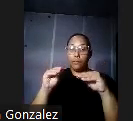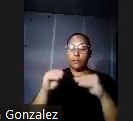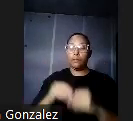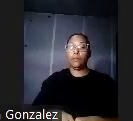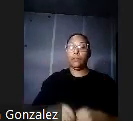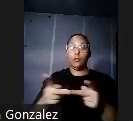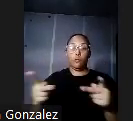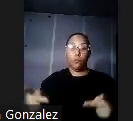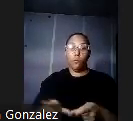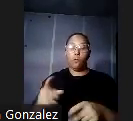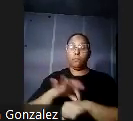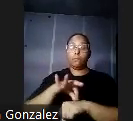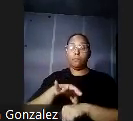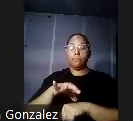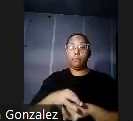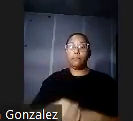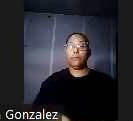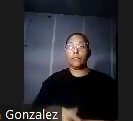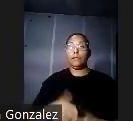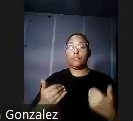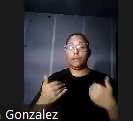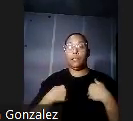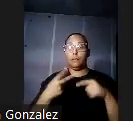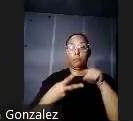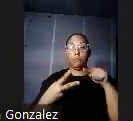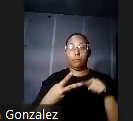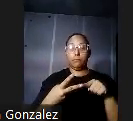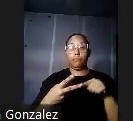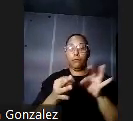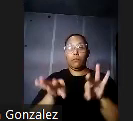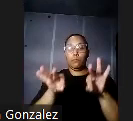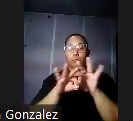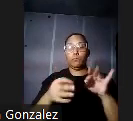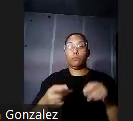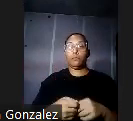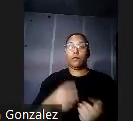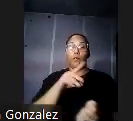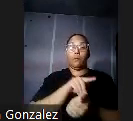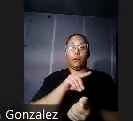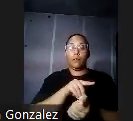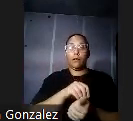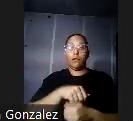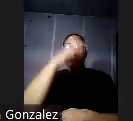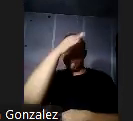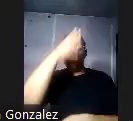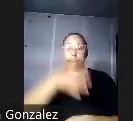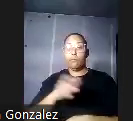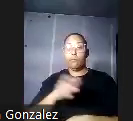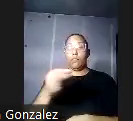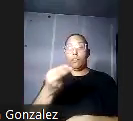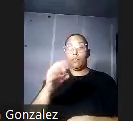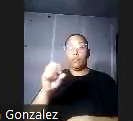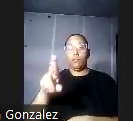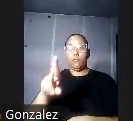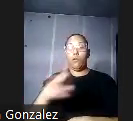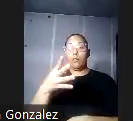últimamente figuran las dos muy importantes de los reputados doctores, señores Ashford y Gutiérrez.